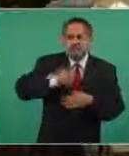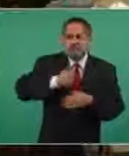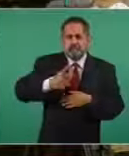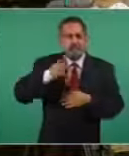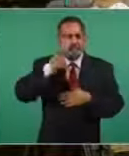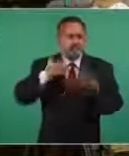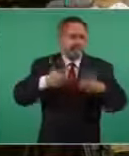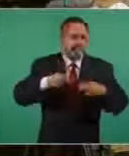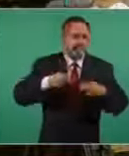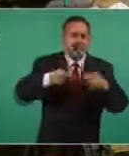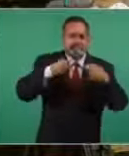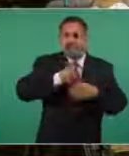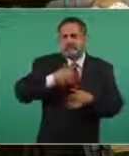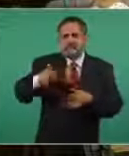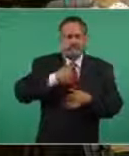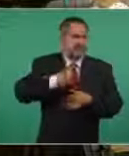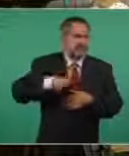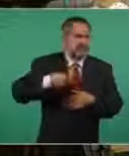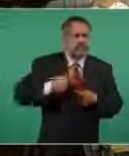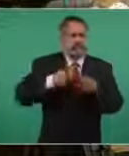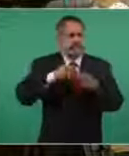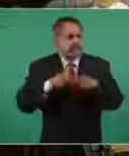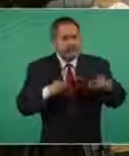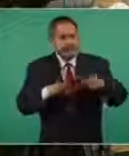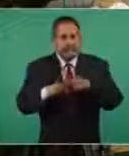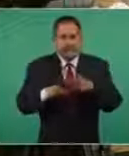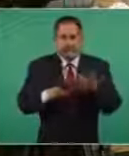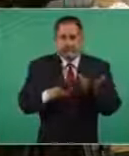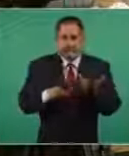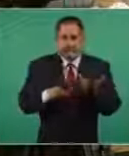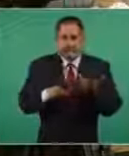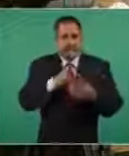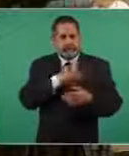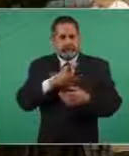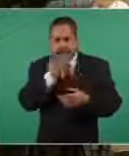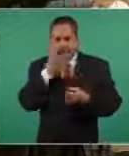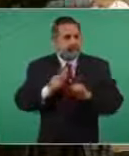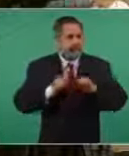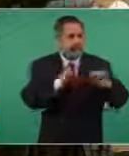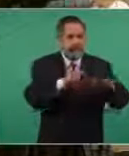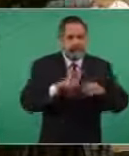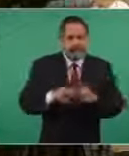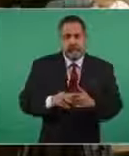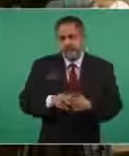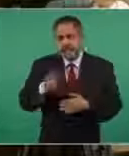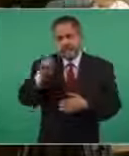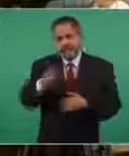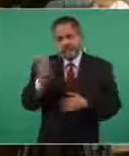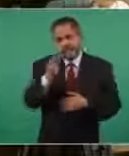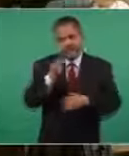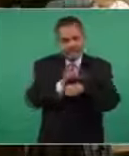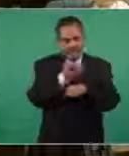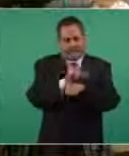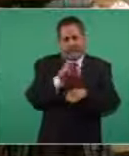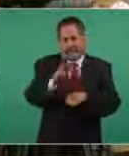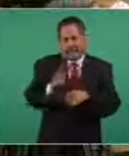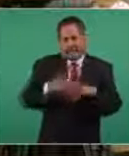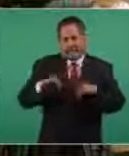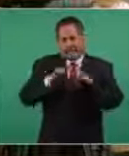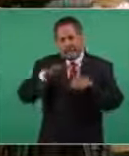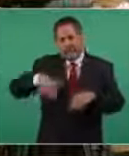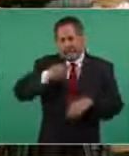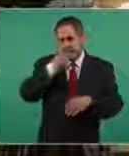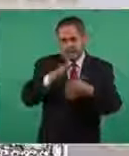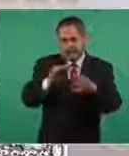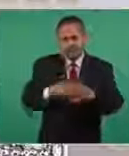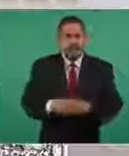fábrica, a la maquiladora, a sus comercios, a los negocios, para llevar a los hijos a escuela. Sí es una herramienta importante considerando lo que